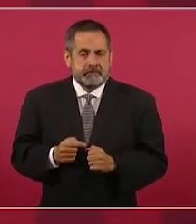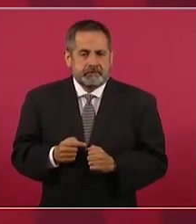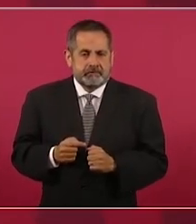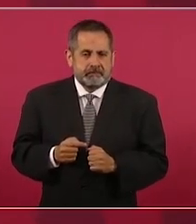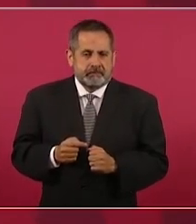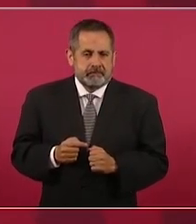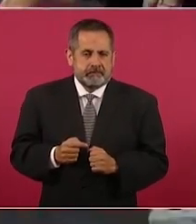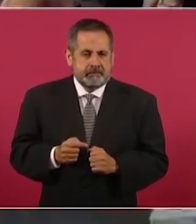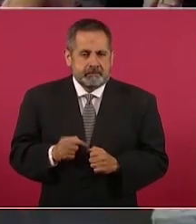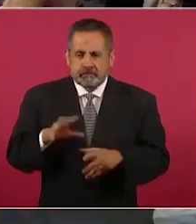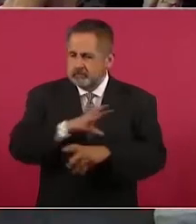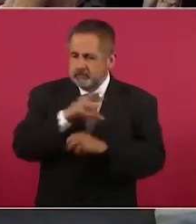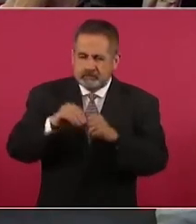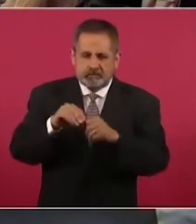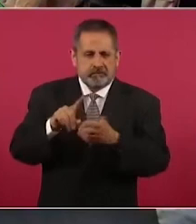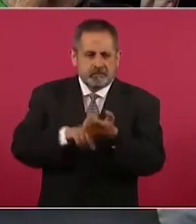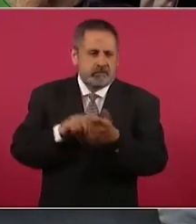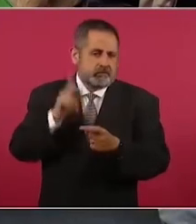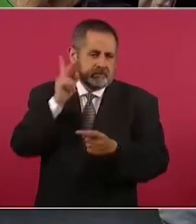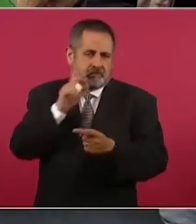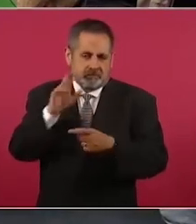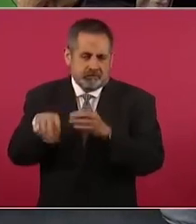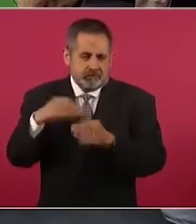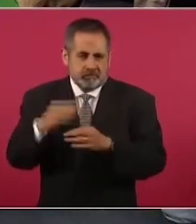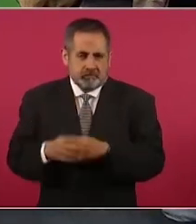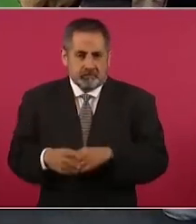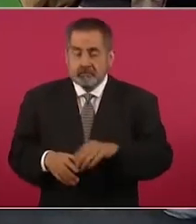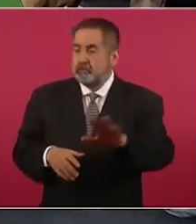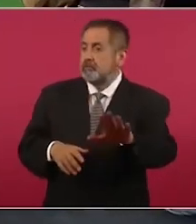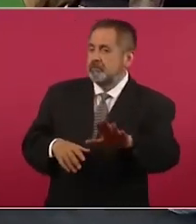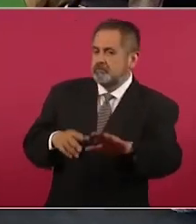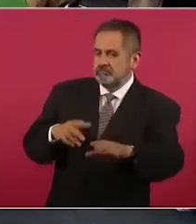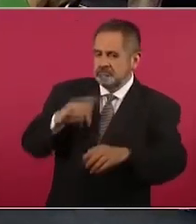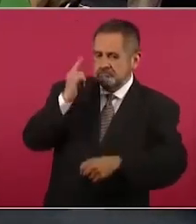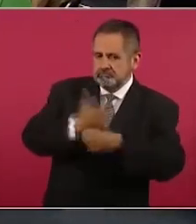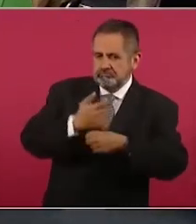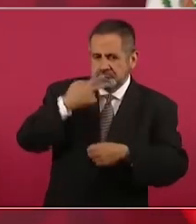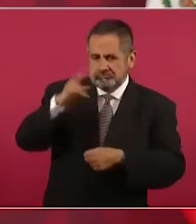elementos todas las cosas se está cerca de la verdad sí